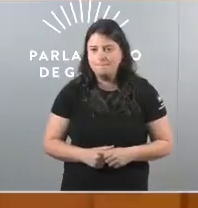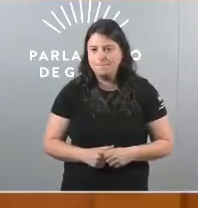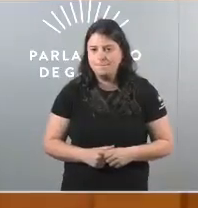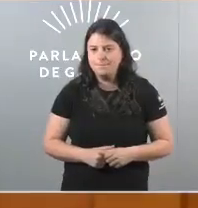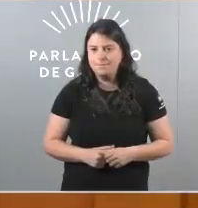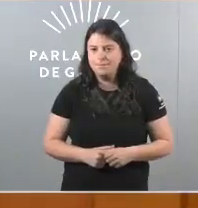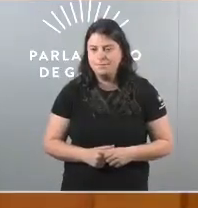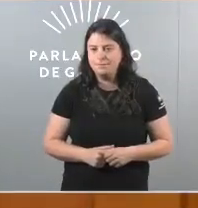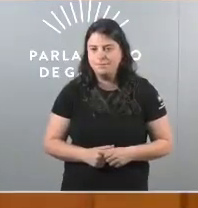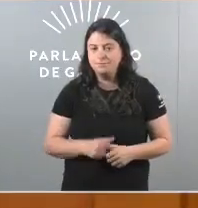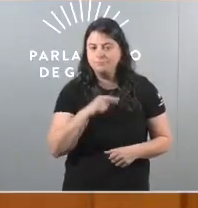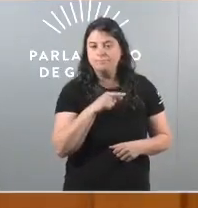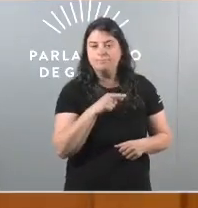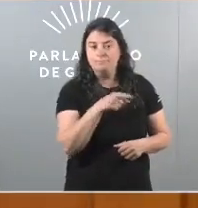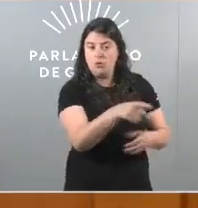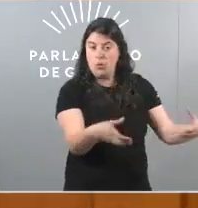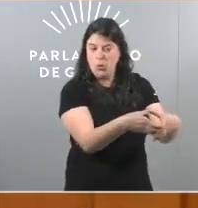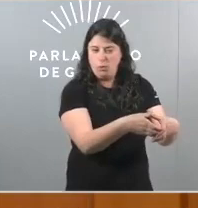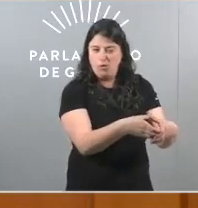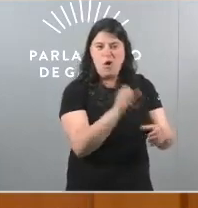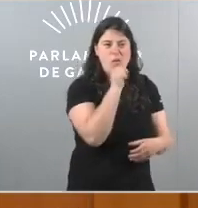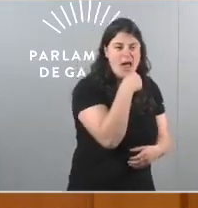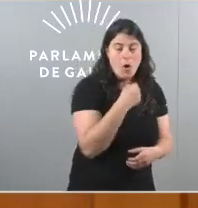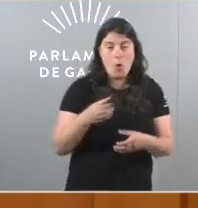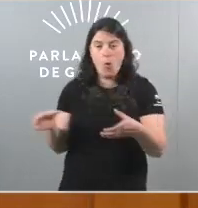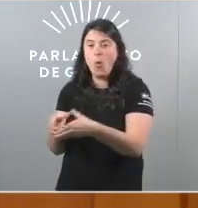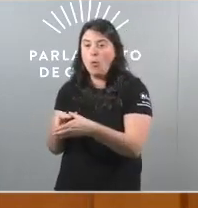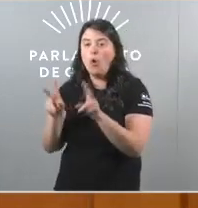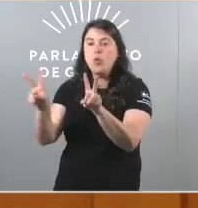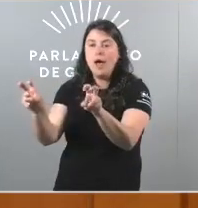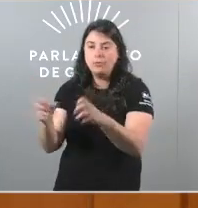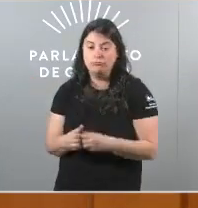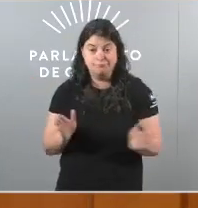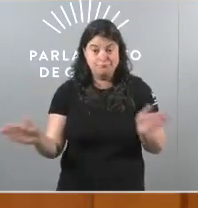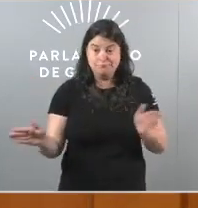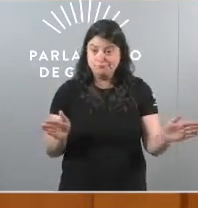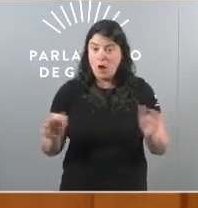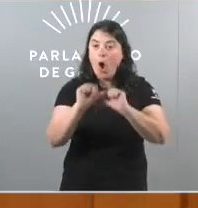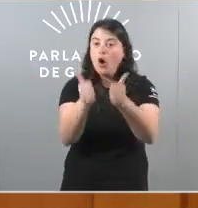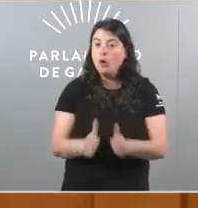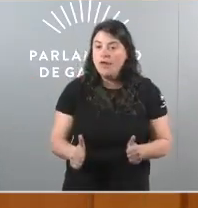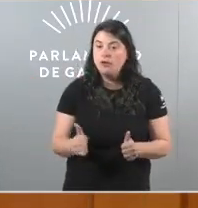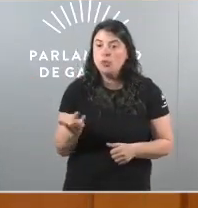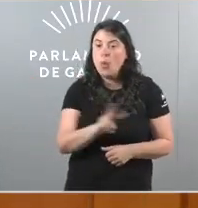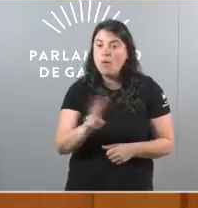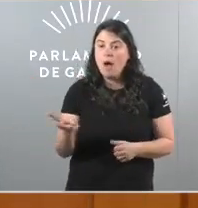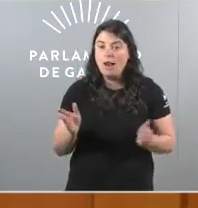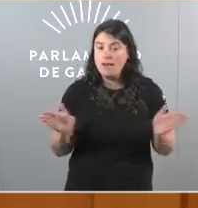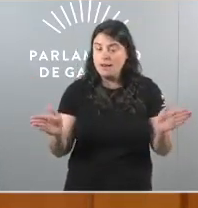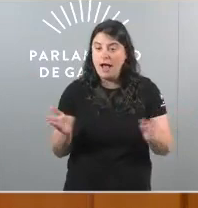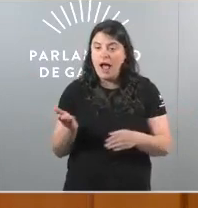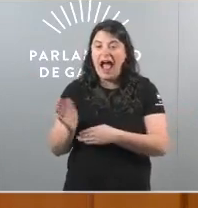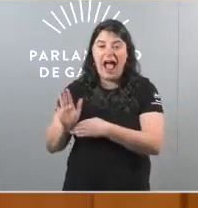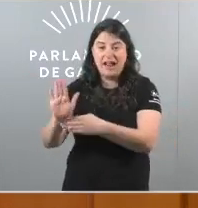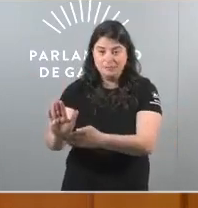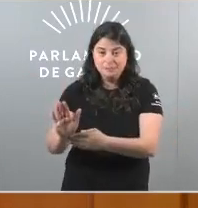O bello ou o novo esos son os dous modelos as dúas alternativas